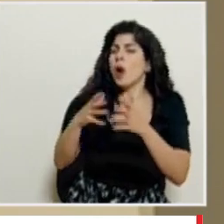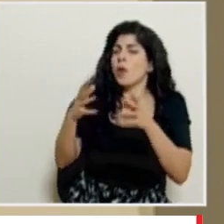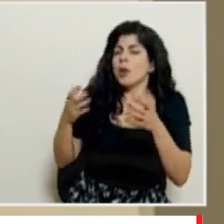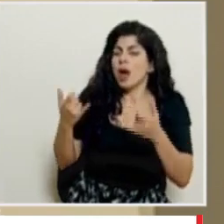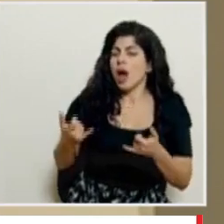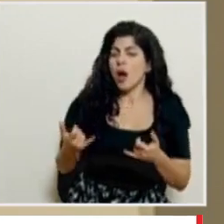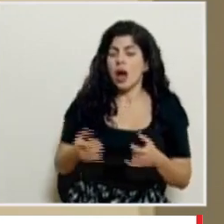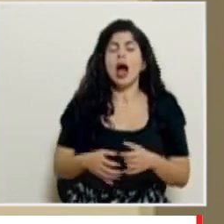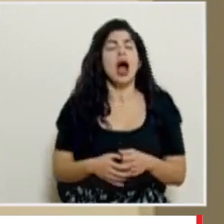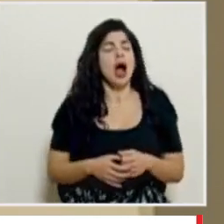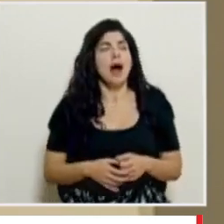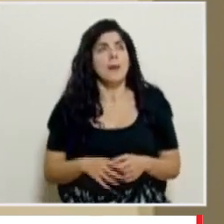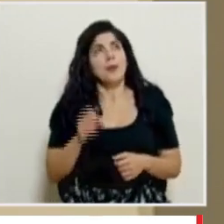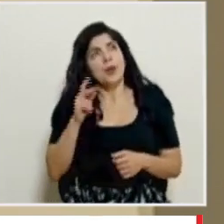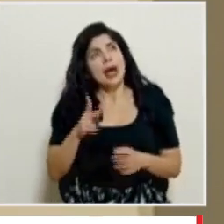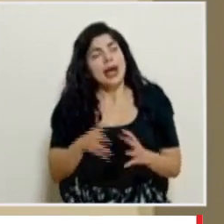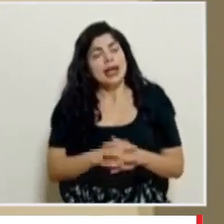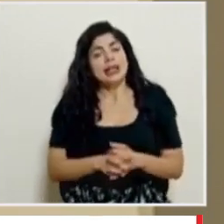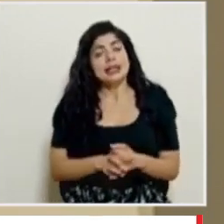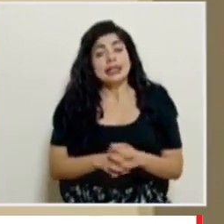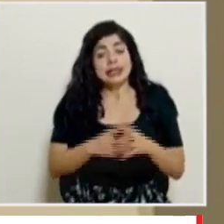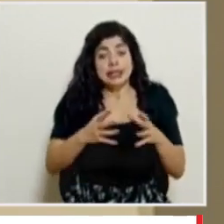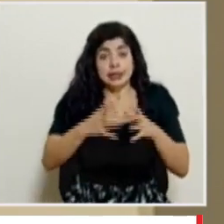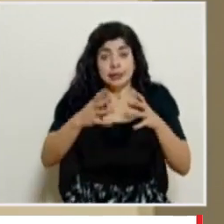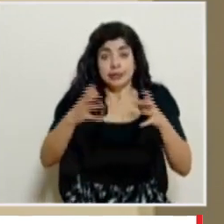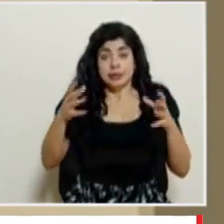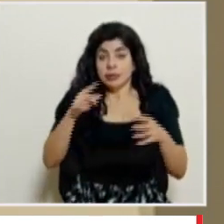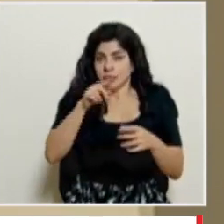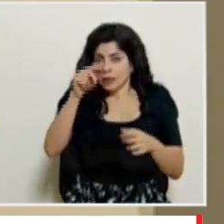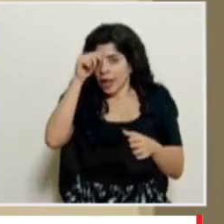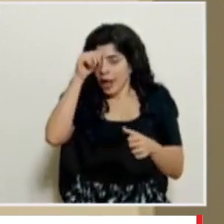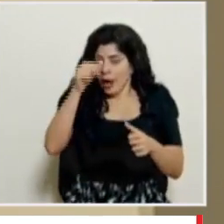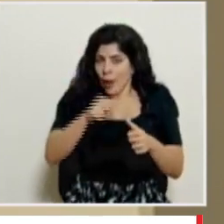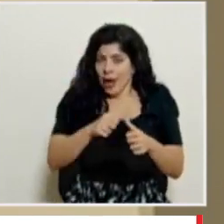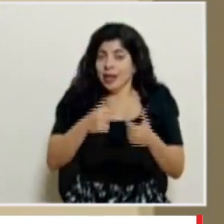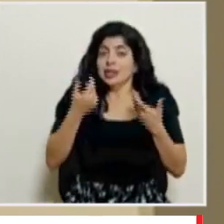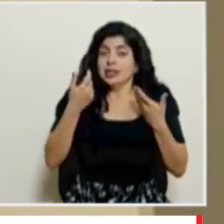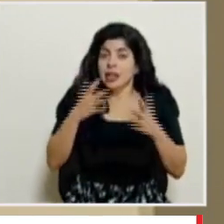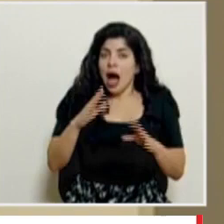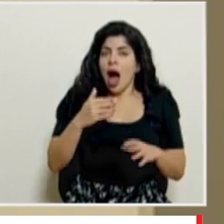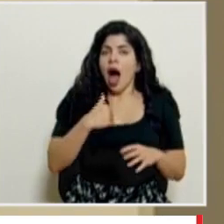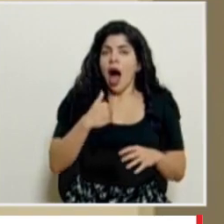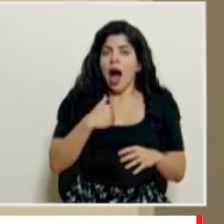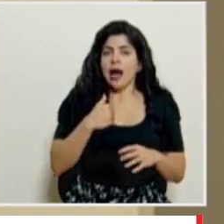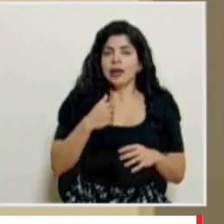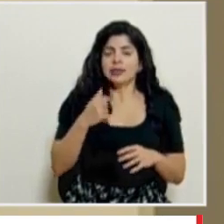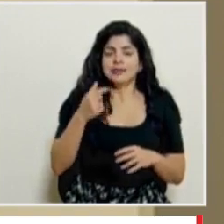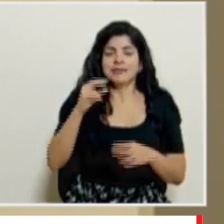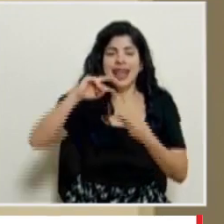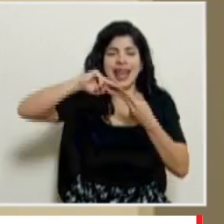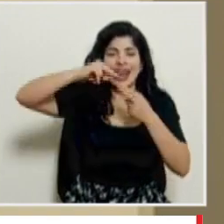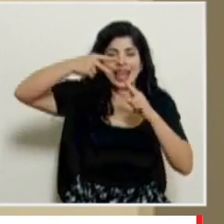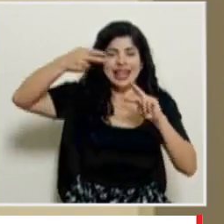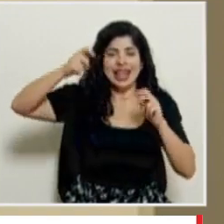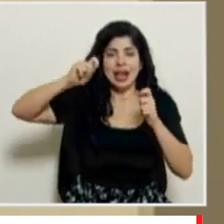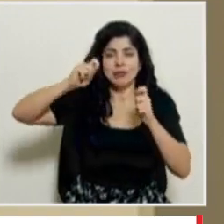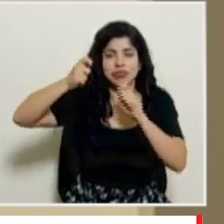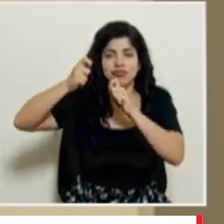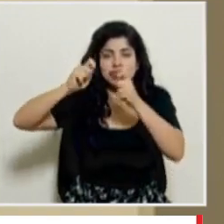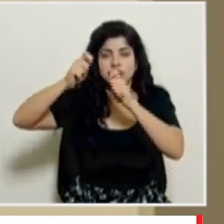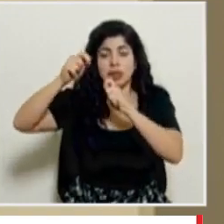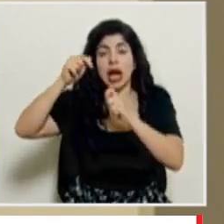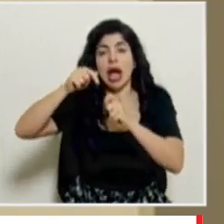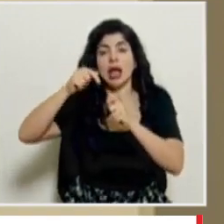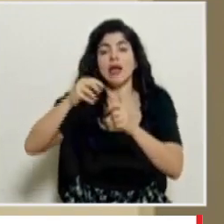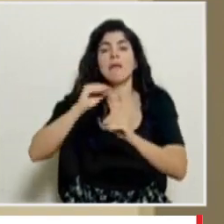ok bueno para lo del incremento recordemos que ya tenemos variantes genéticas que se transmiten más fácilmente